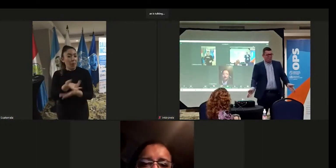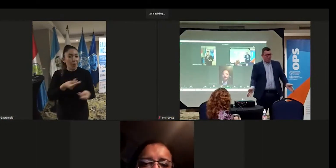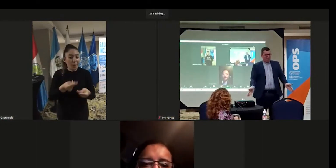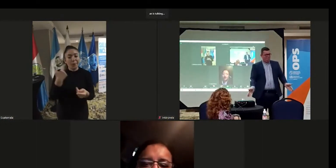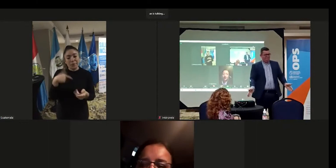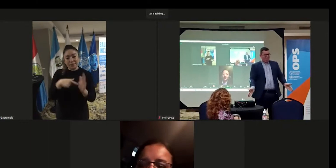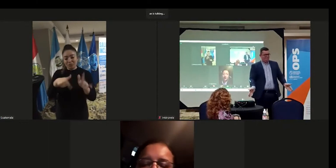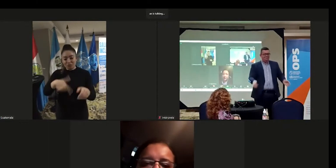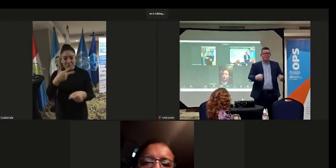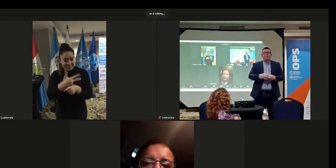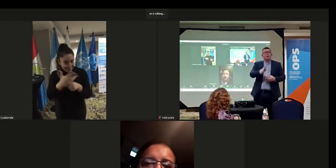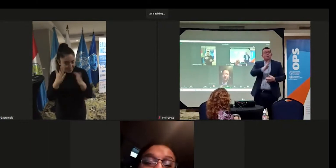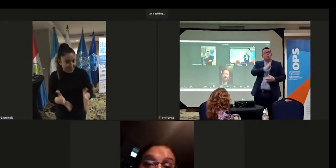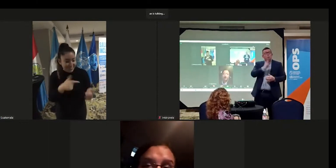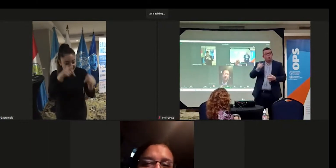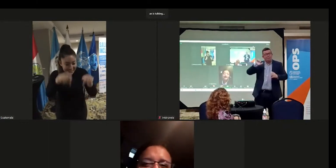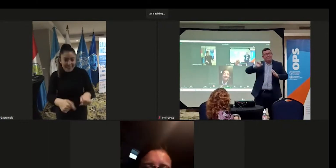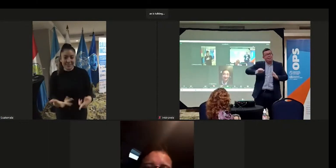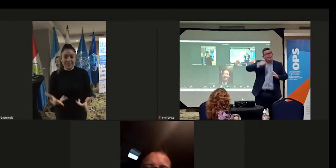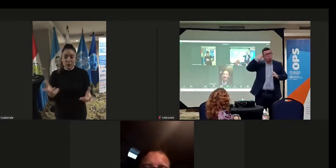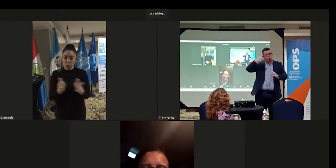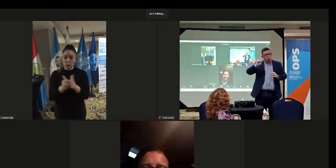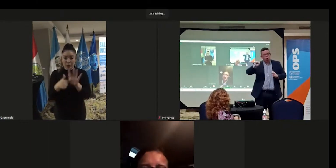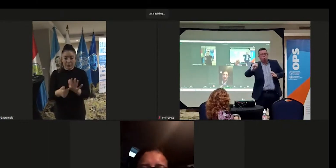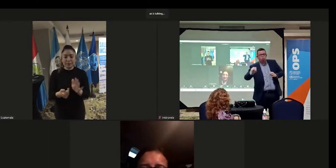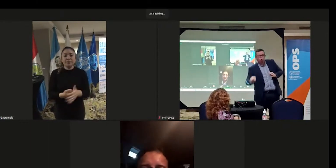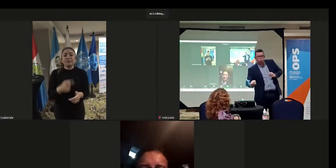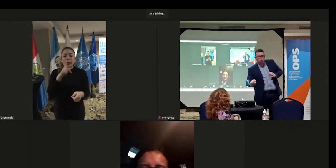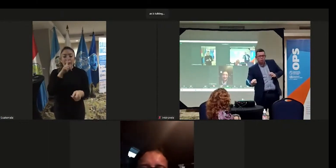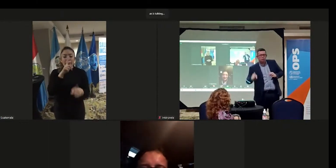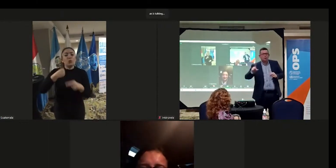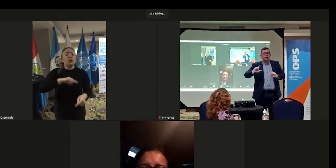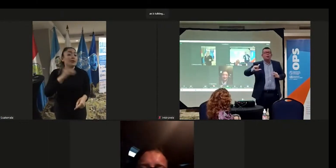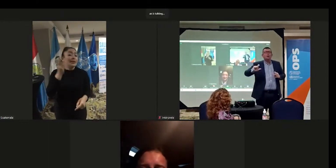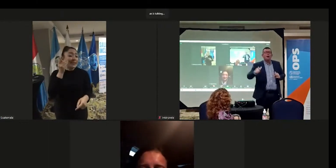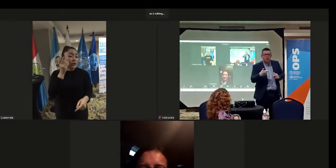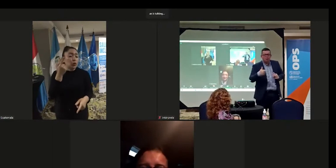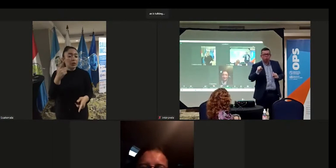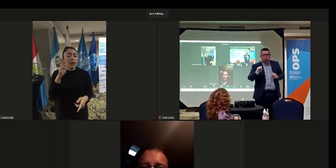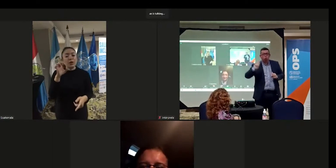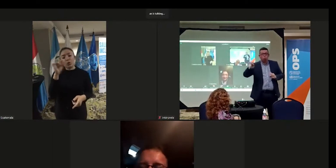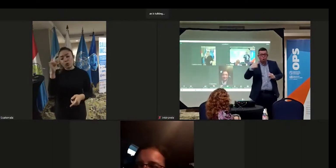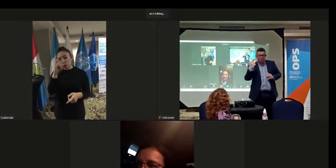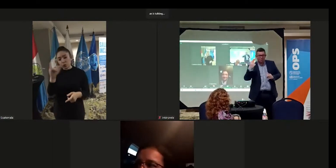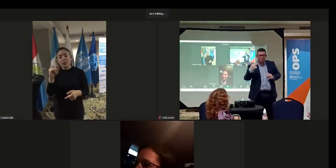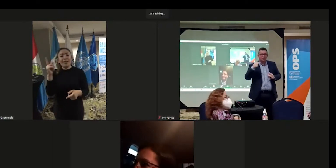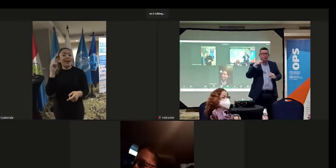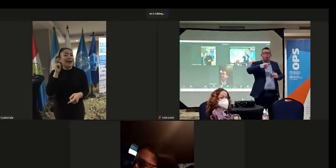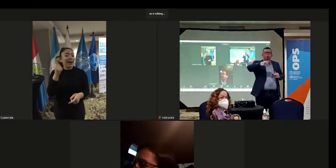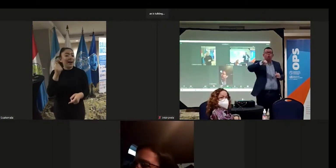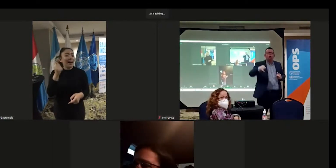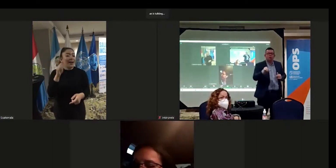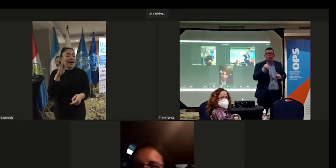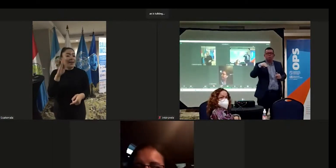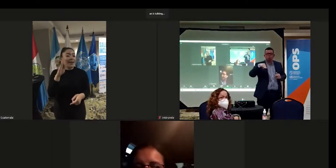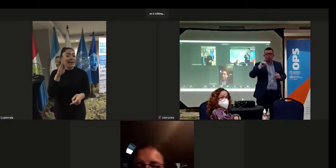Masariado, que es guatemalteco, que es de aquí justamente, nuestro director del Cono Sur, Gabriel Soto, quien es de